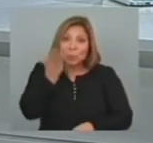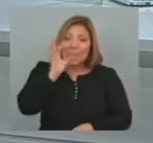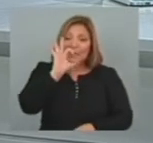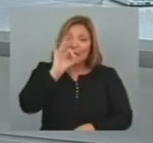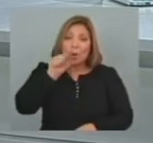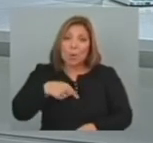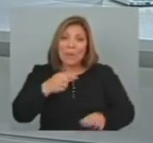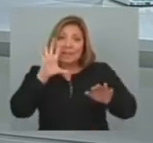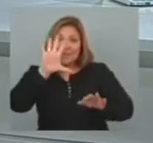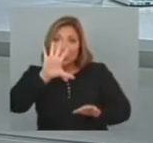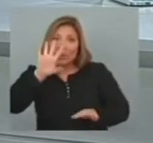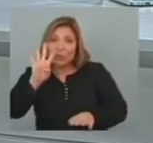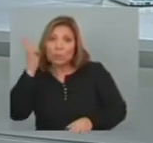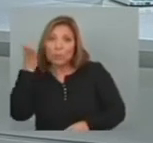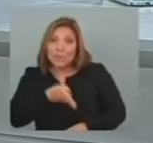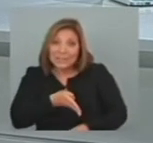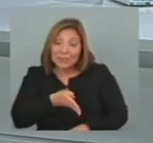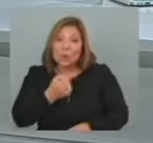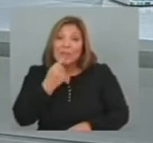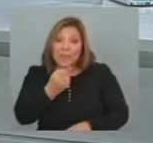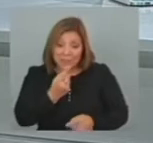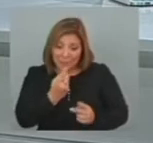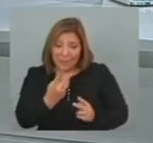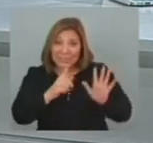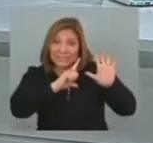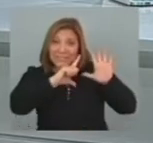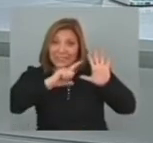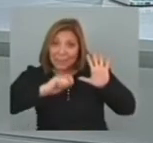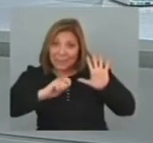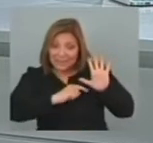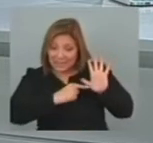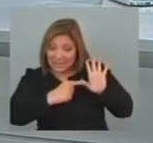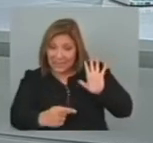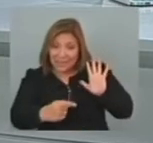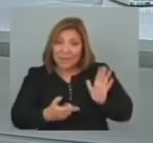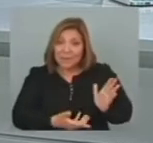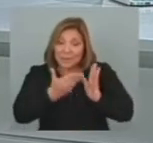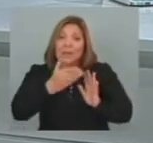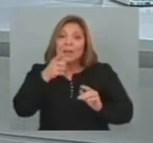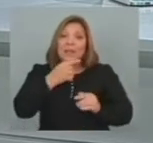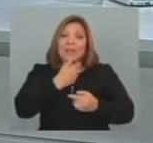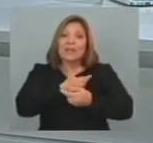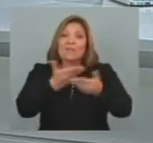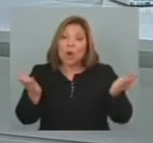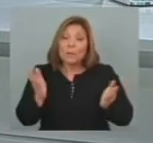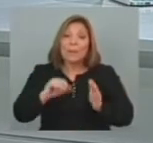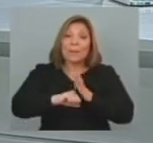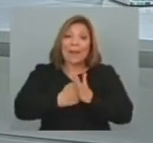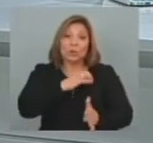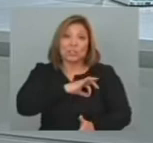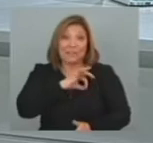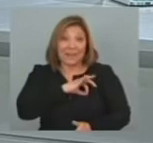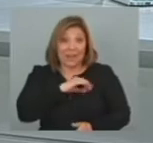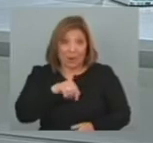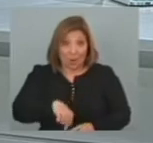,54% En los primeros Siete meses Del año Según cifras Publicadas Por el Banco Central